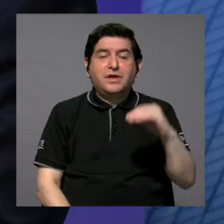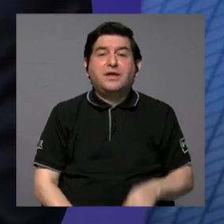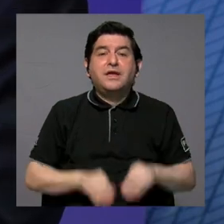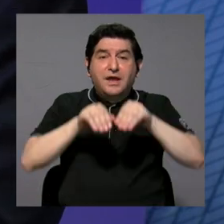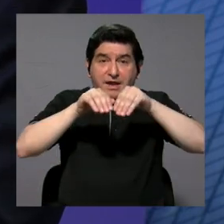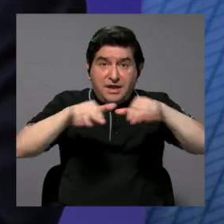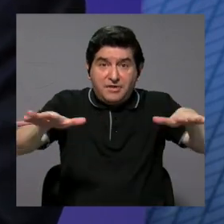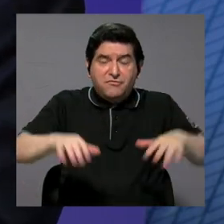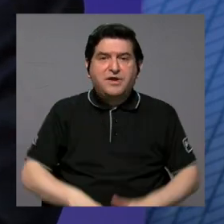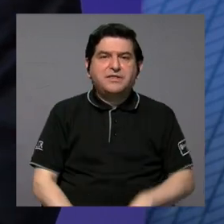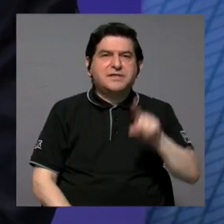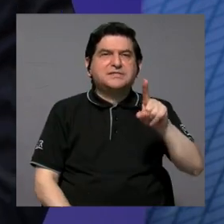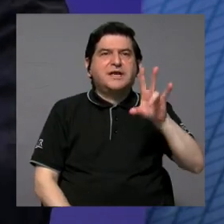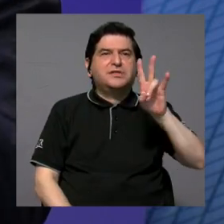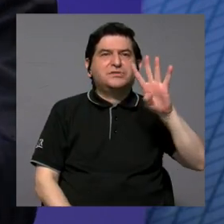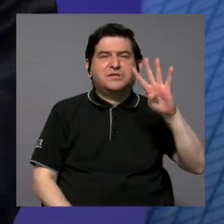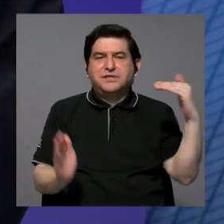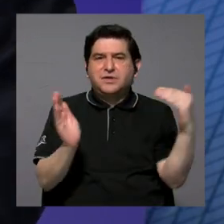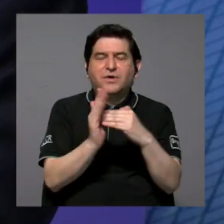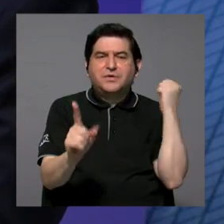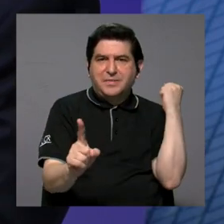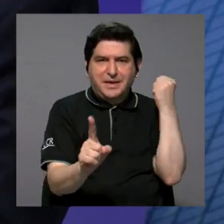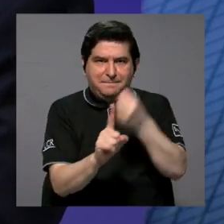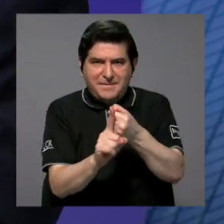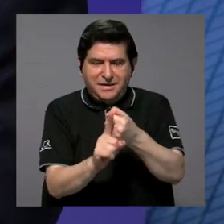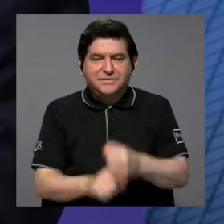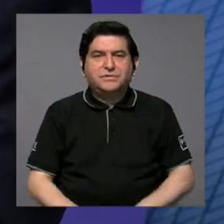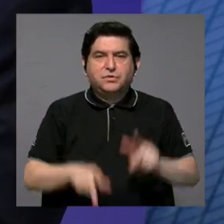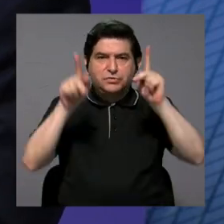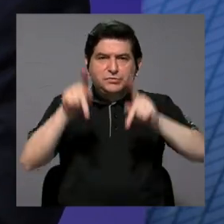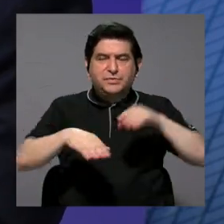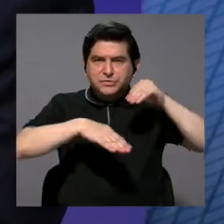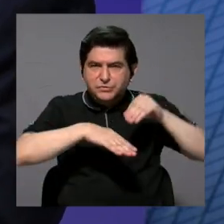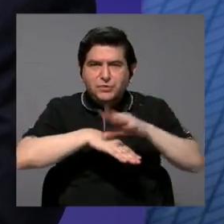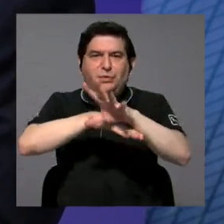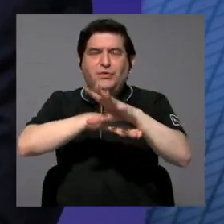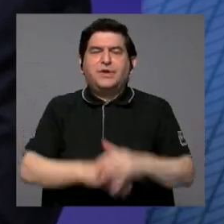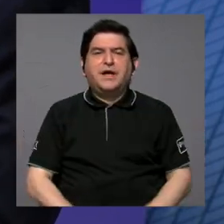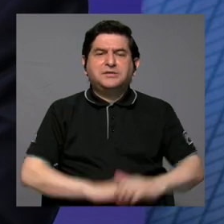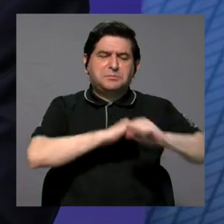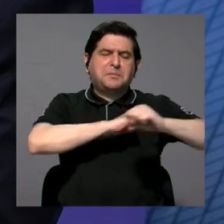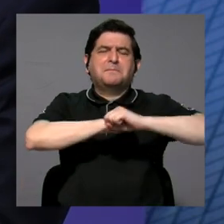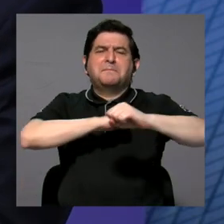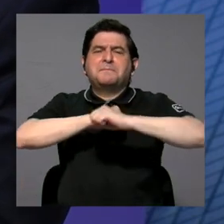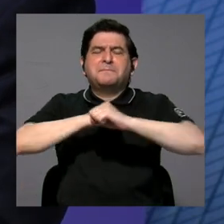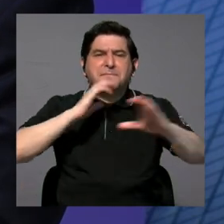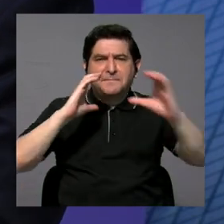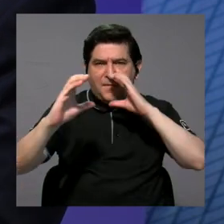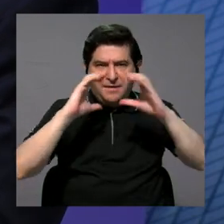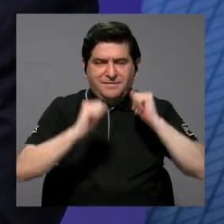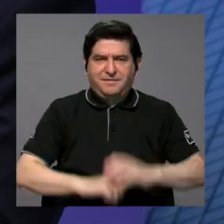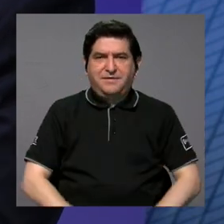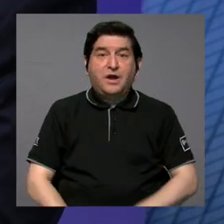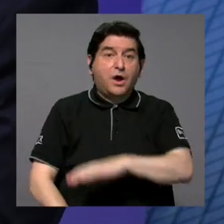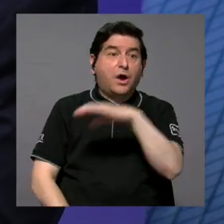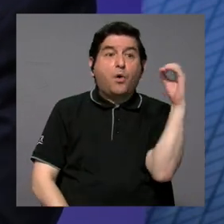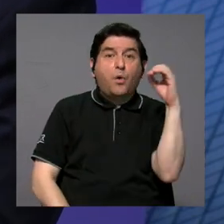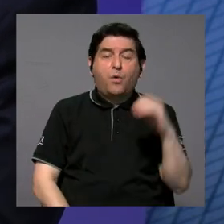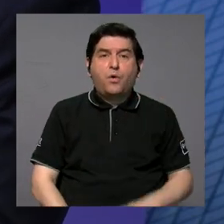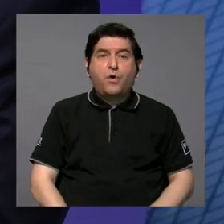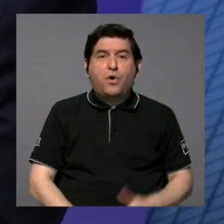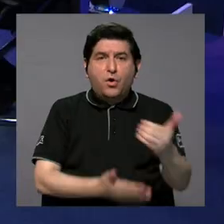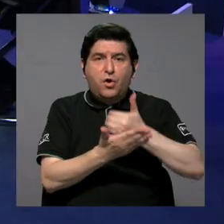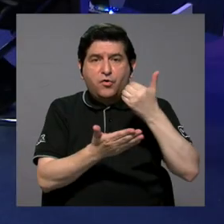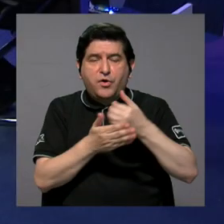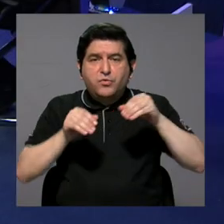nuestras redes hemos llegado a 174 mil impactos, digamos, de personas alcanzadas con campañas de comunicación o colocando